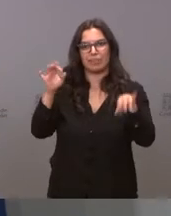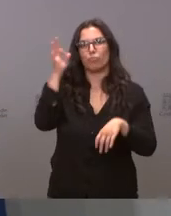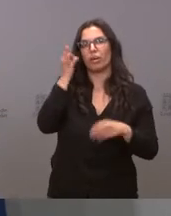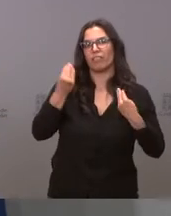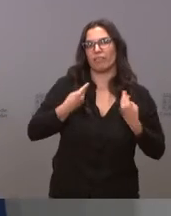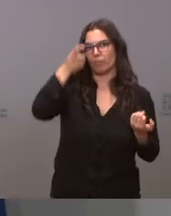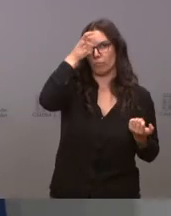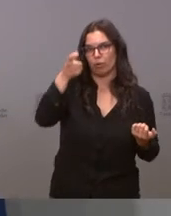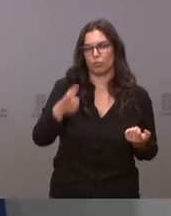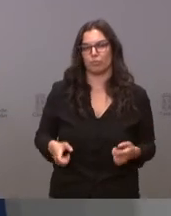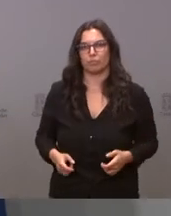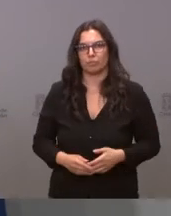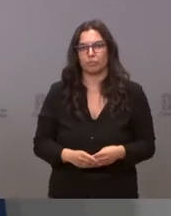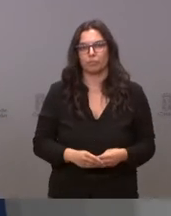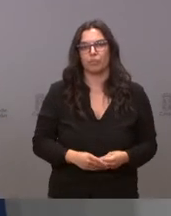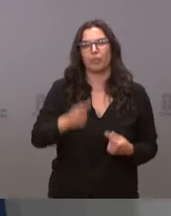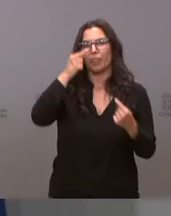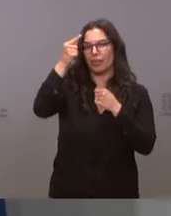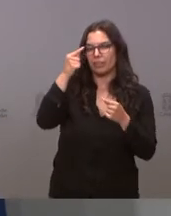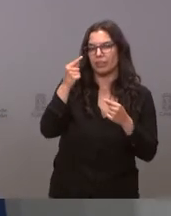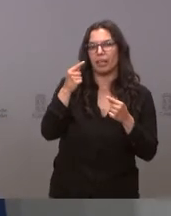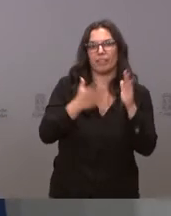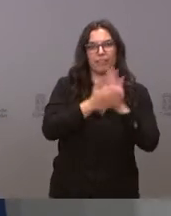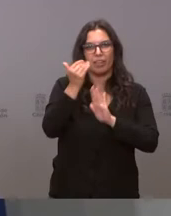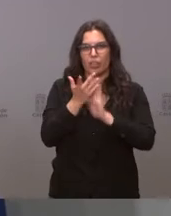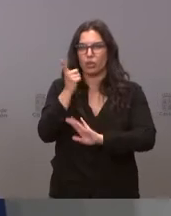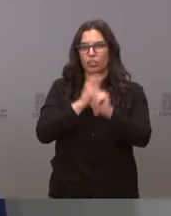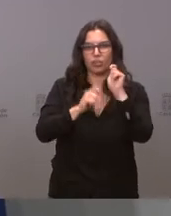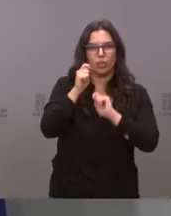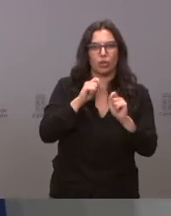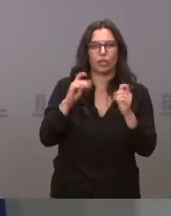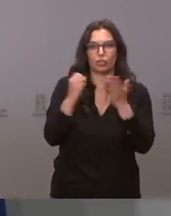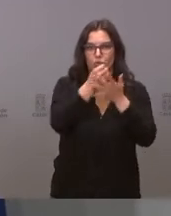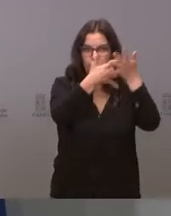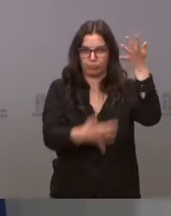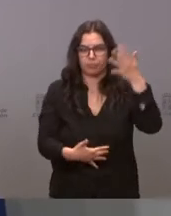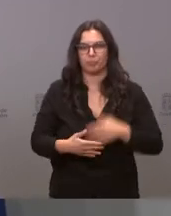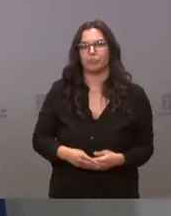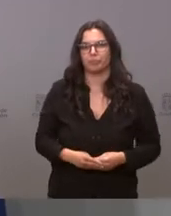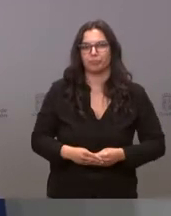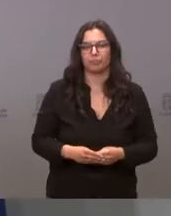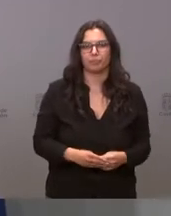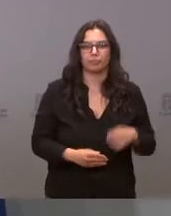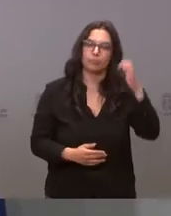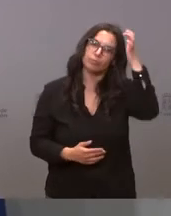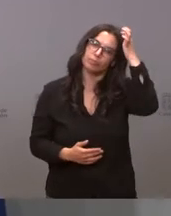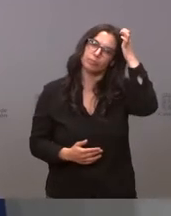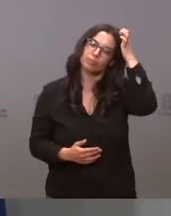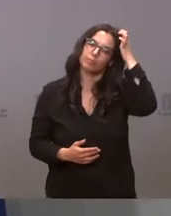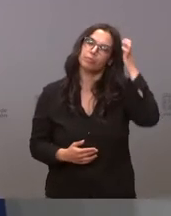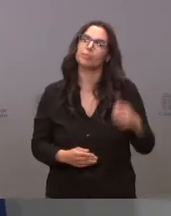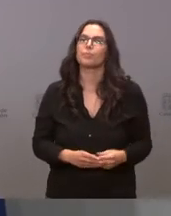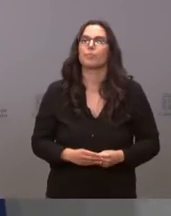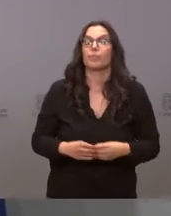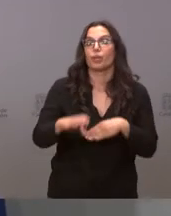nuestro mundo rural. Tienen detalladas las federaciones y asociaciones en la nota. La Consejería de